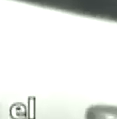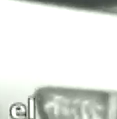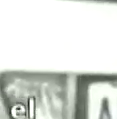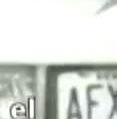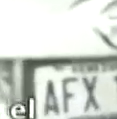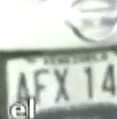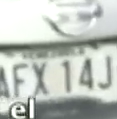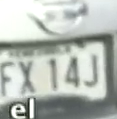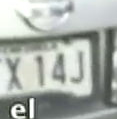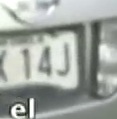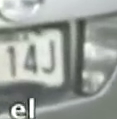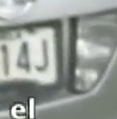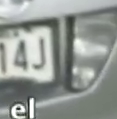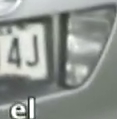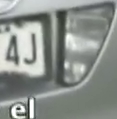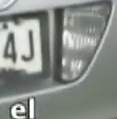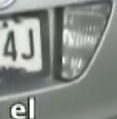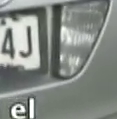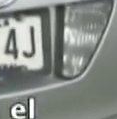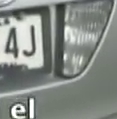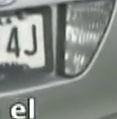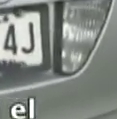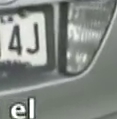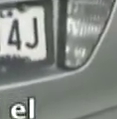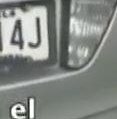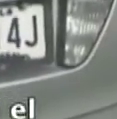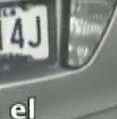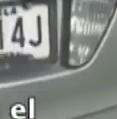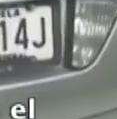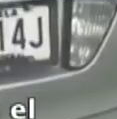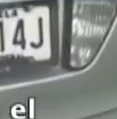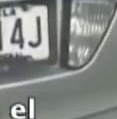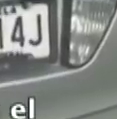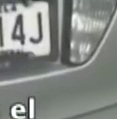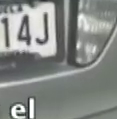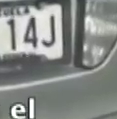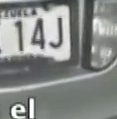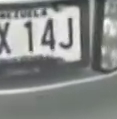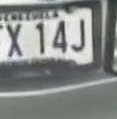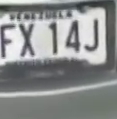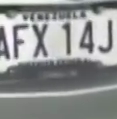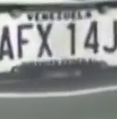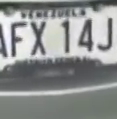Nos activa el pico porque es el vehículo que está autorizado.